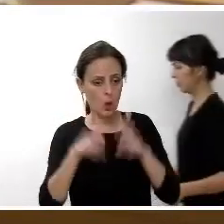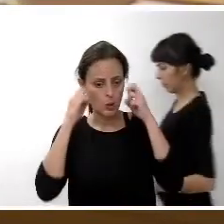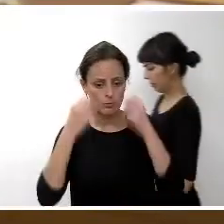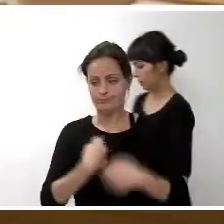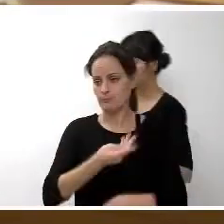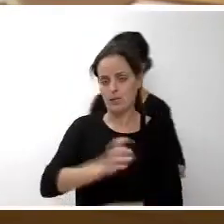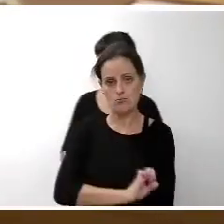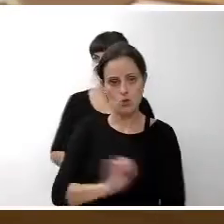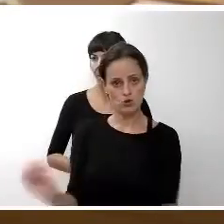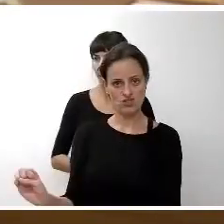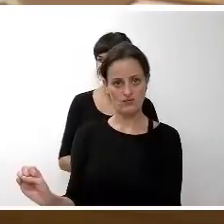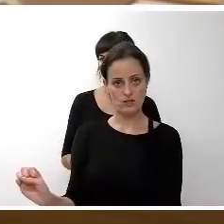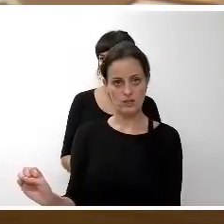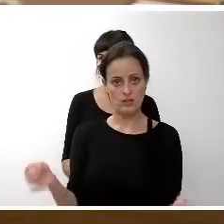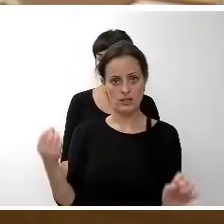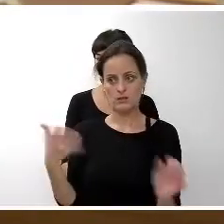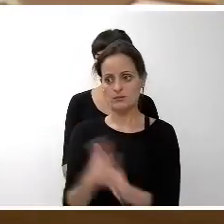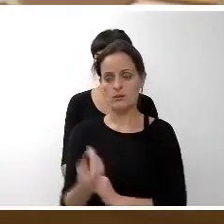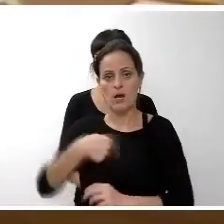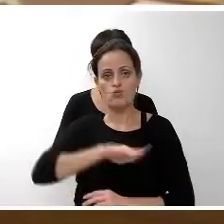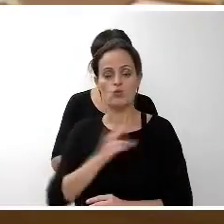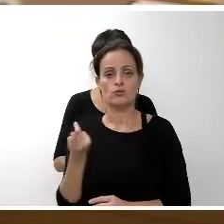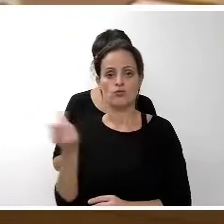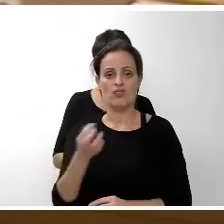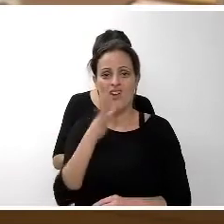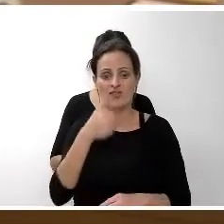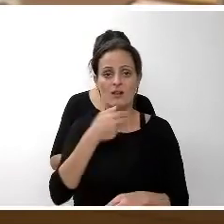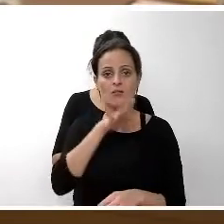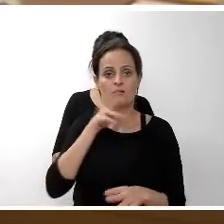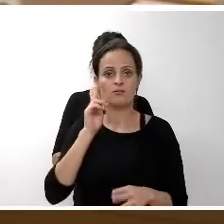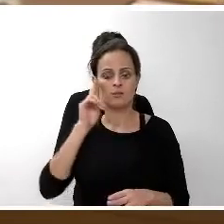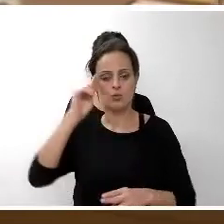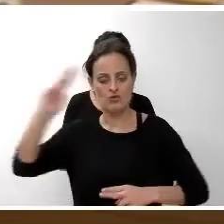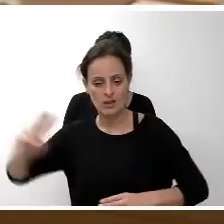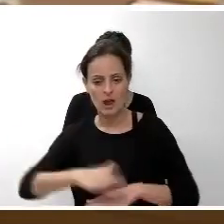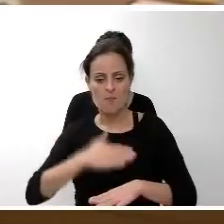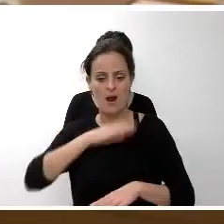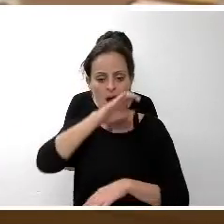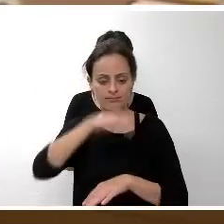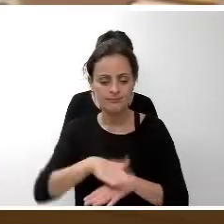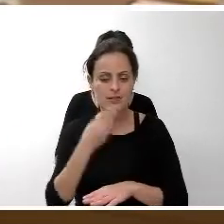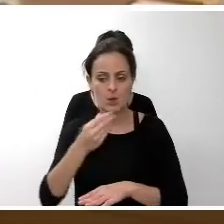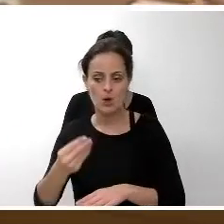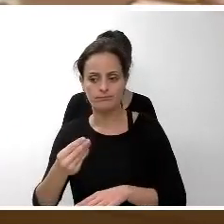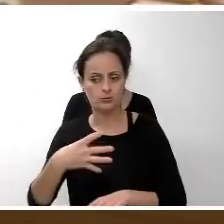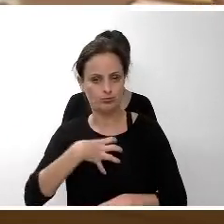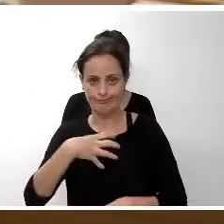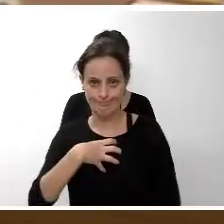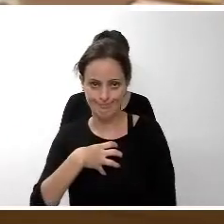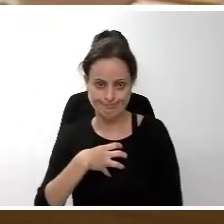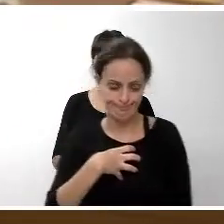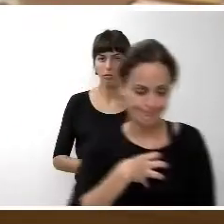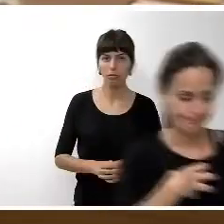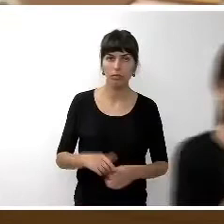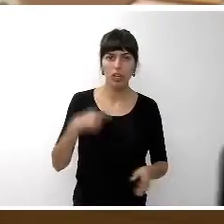y por tanto cumplir con responsabilidades nuestro deber de enmendarlo corregirlo o aspirar al menos a ello yo creo que ya se